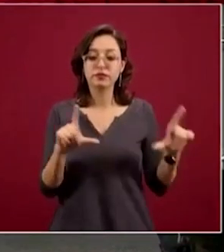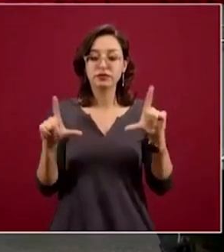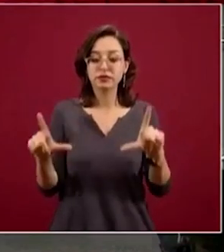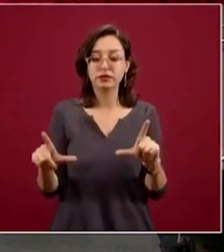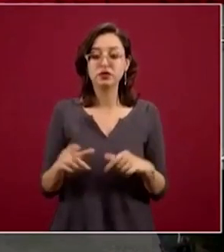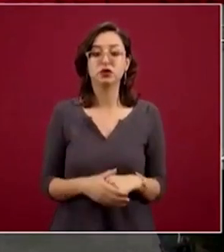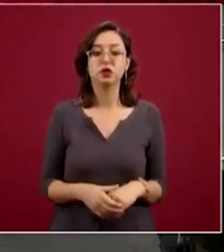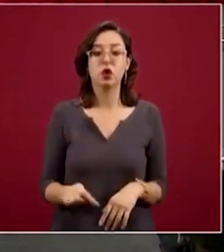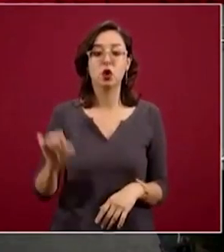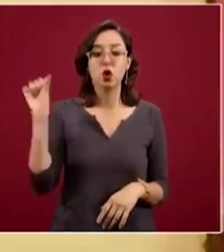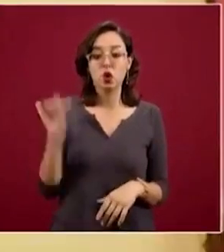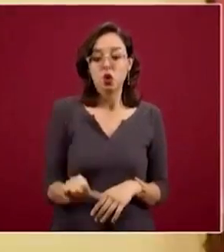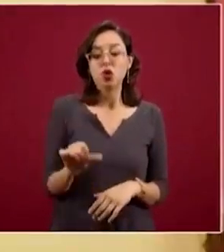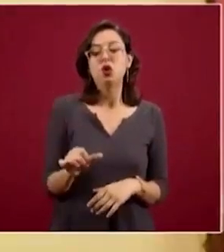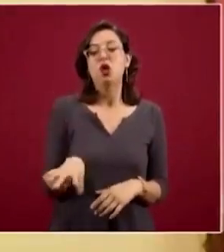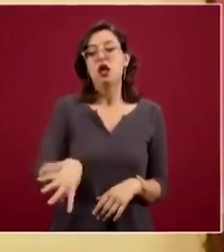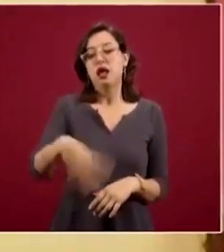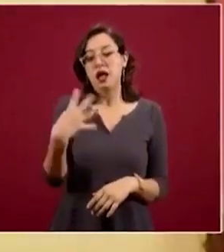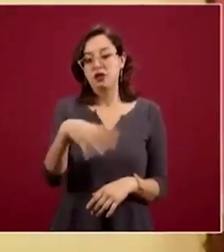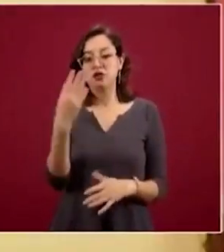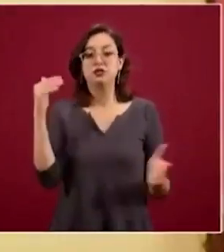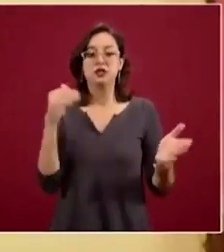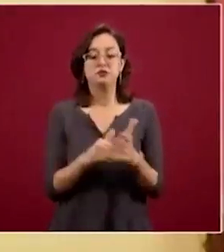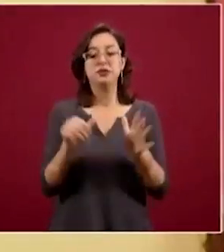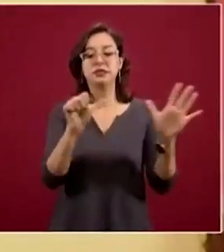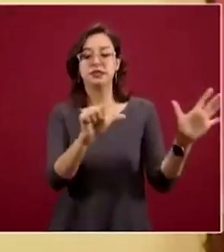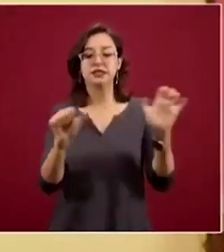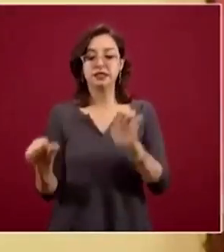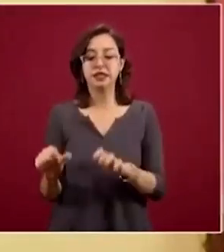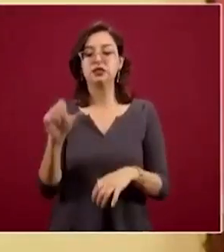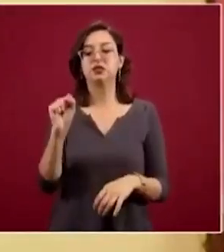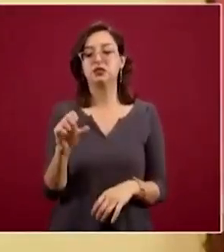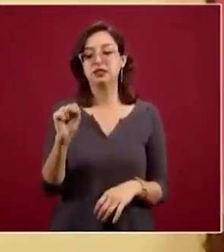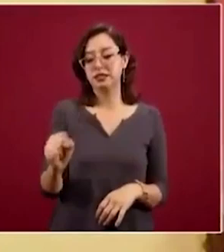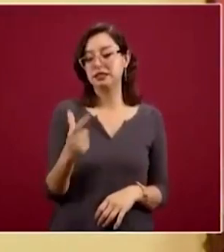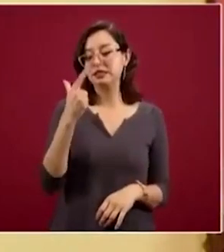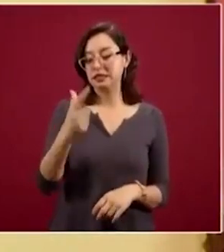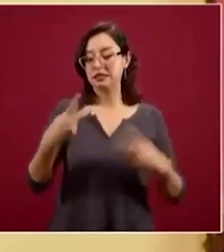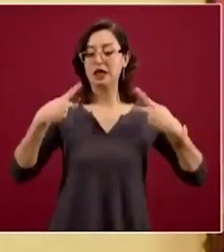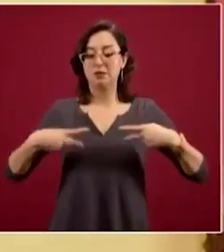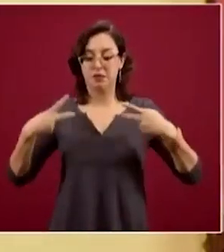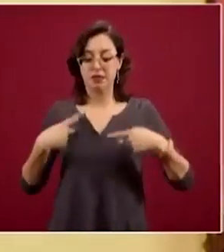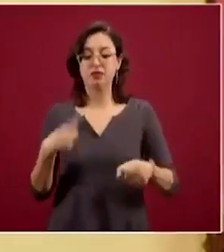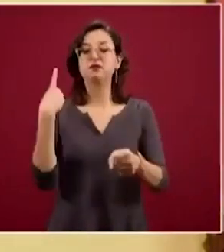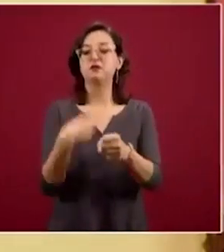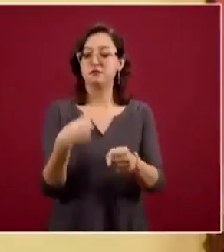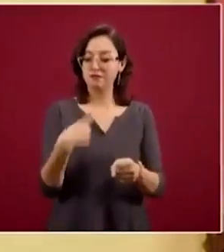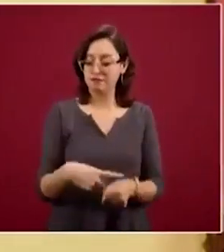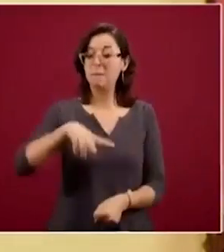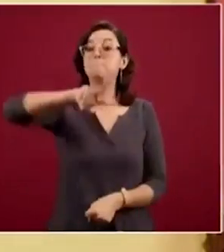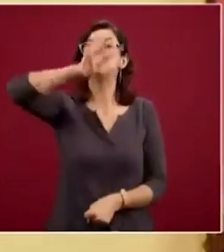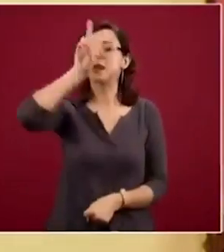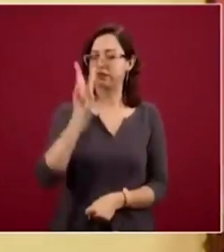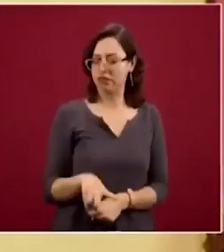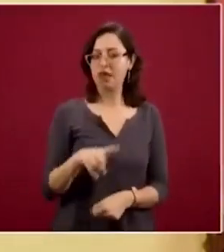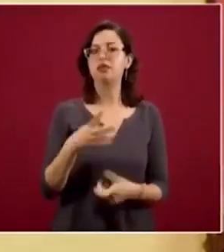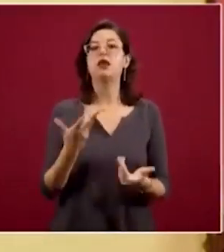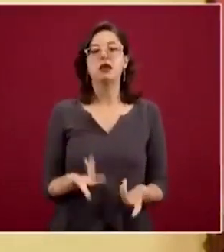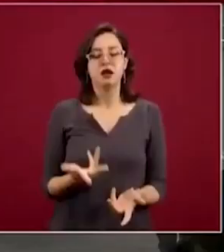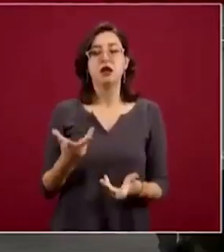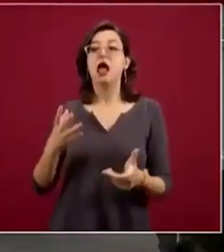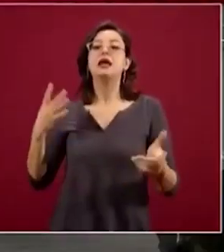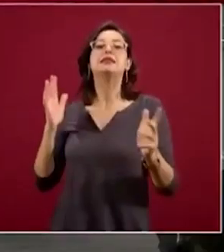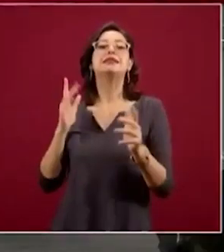Actualizamos las cifras para el día de hoy, 14 mil 677 casos confirmados acumulados, es decir, desde que se